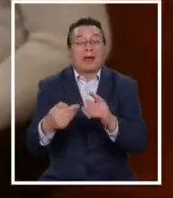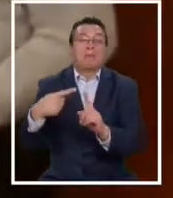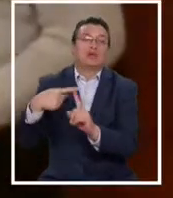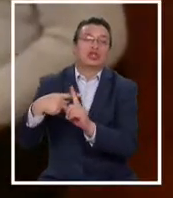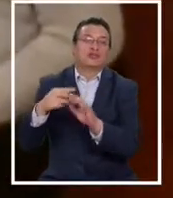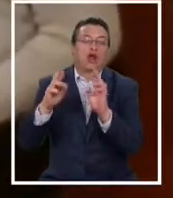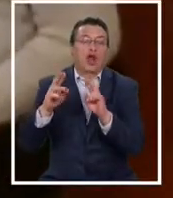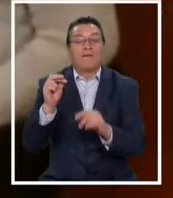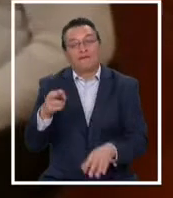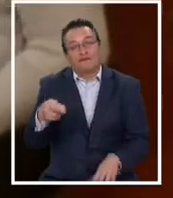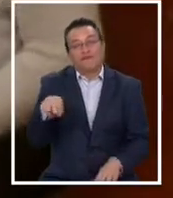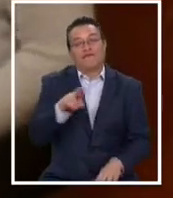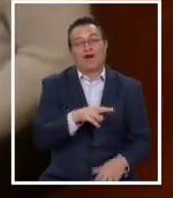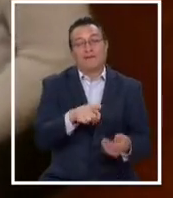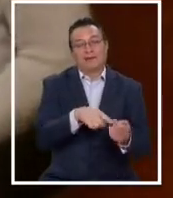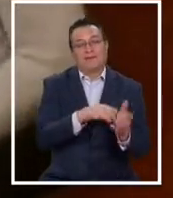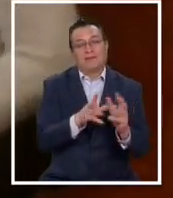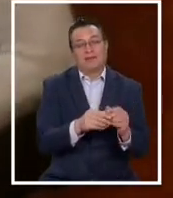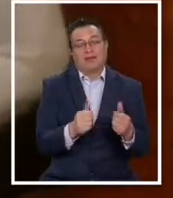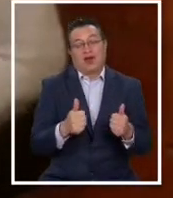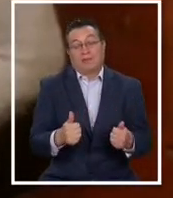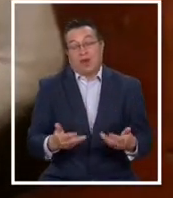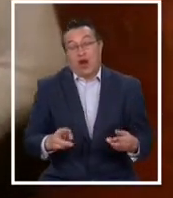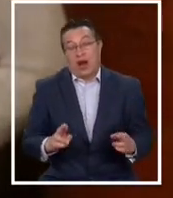volver junto a su familia.